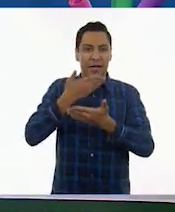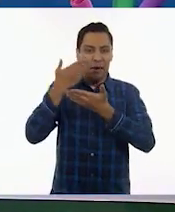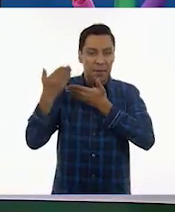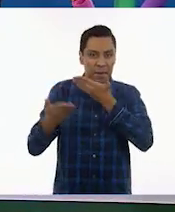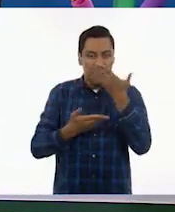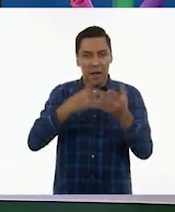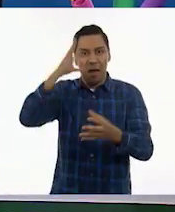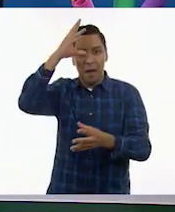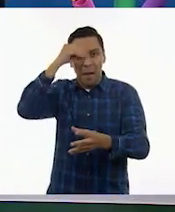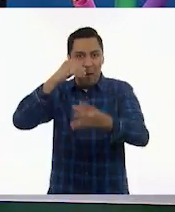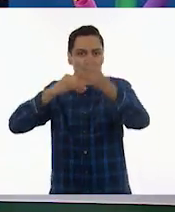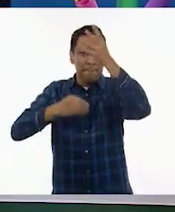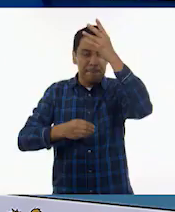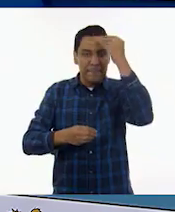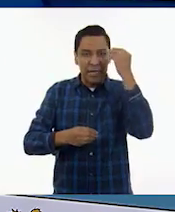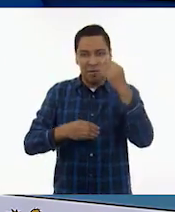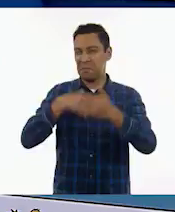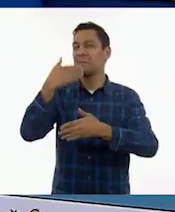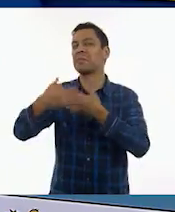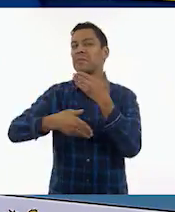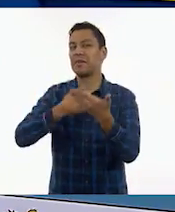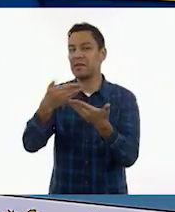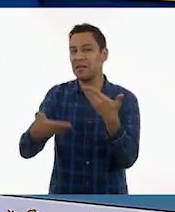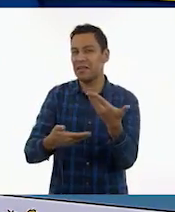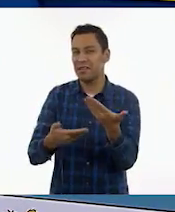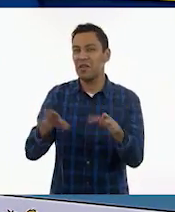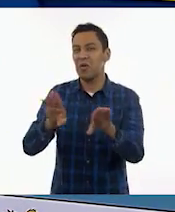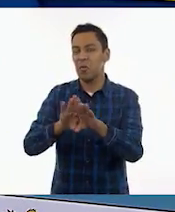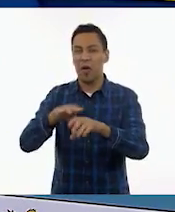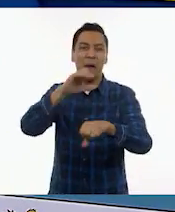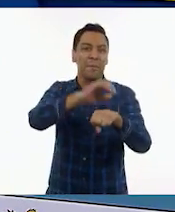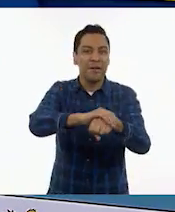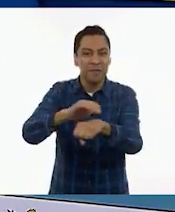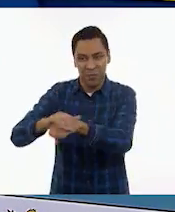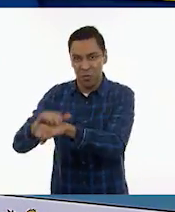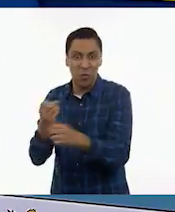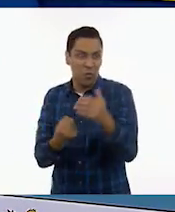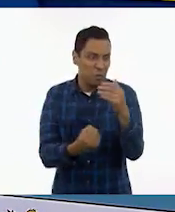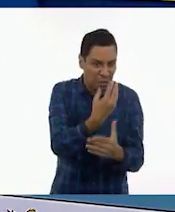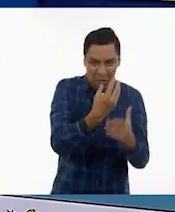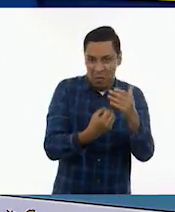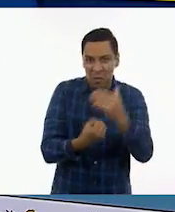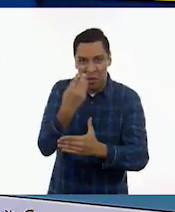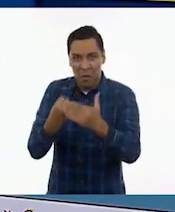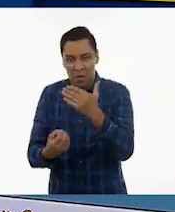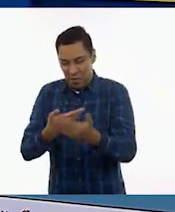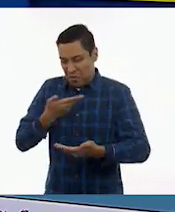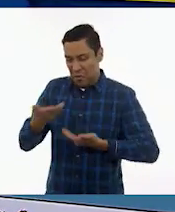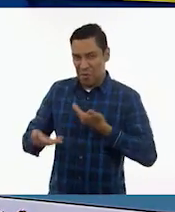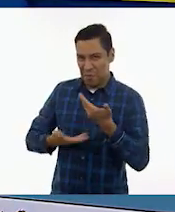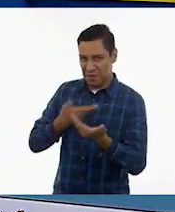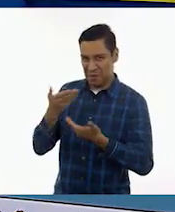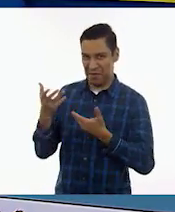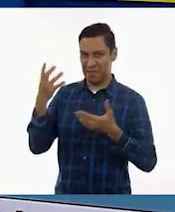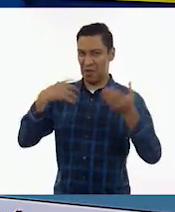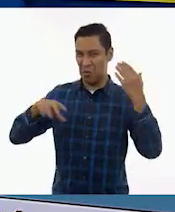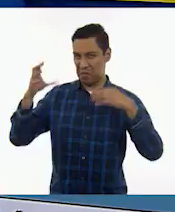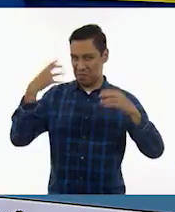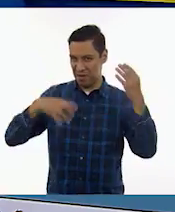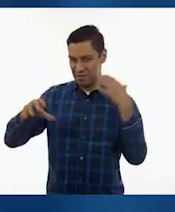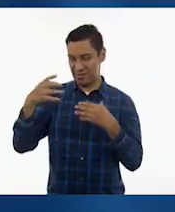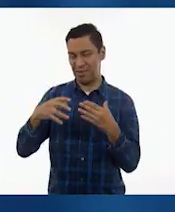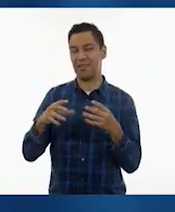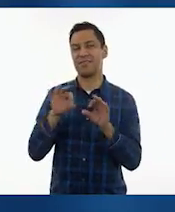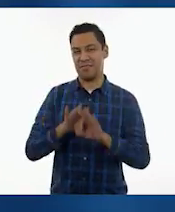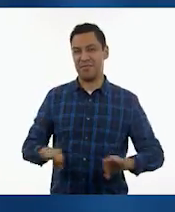siendo teatrales, pues, dejan amigos y además dejan, pues, esta convivencia que también es muy importante. Sí,